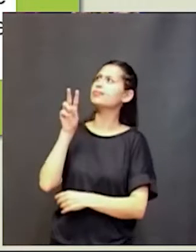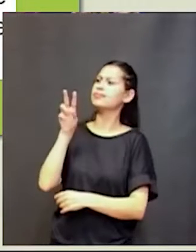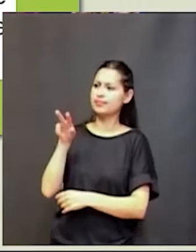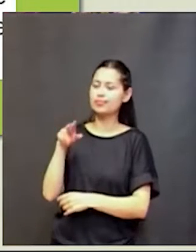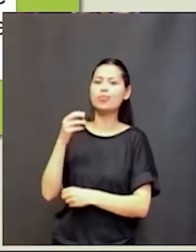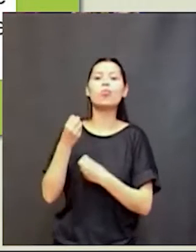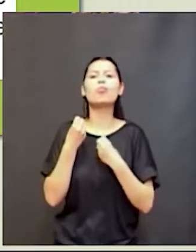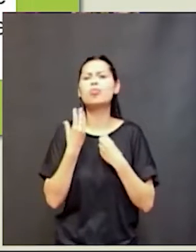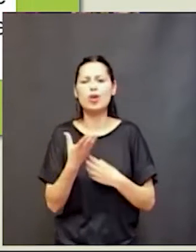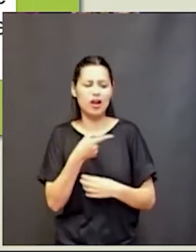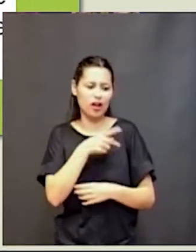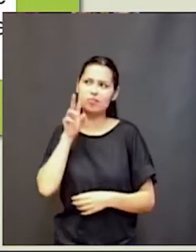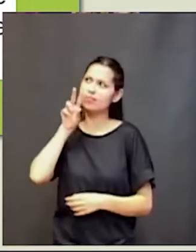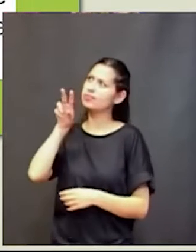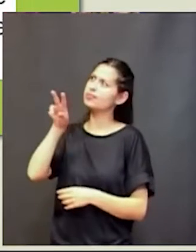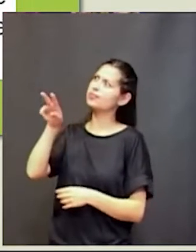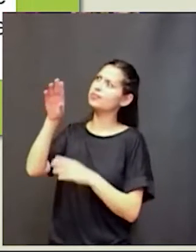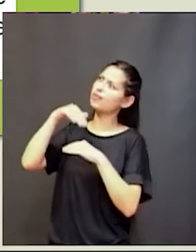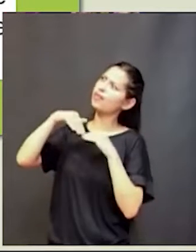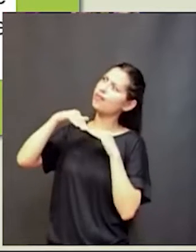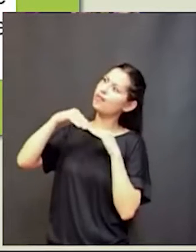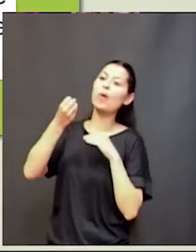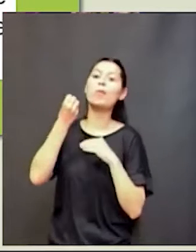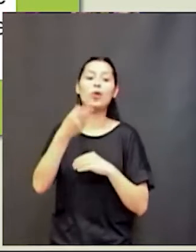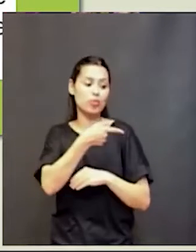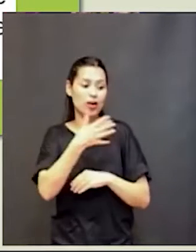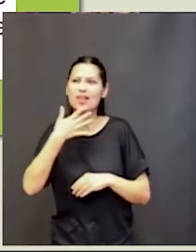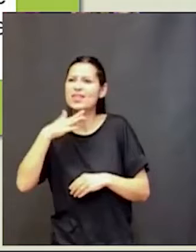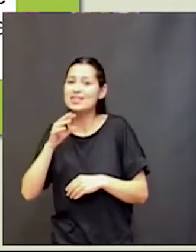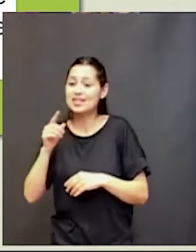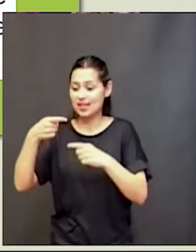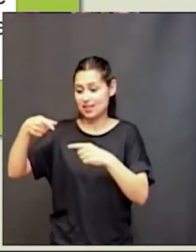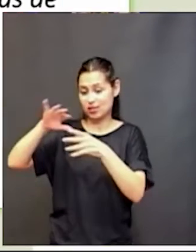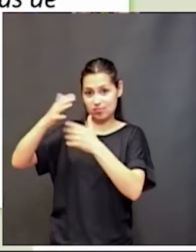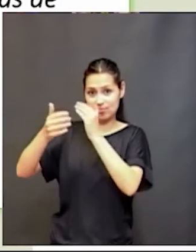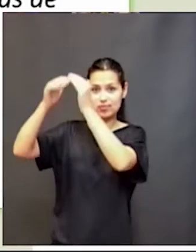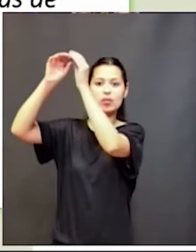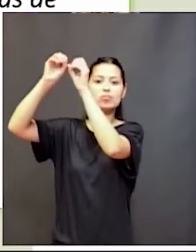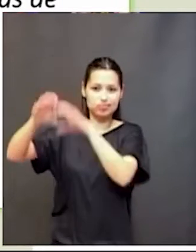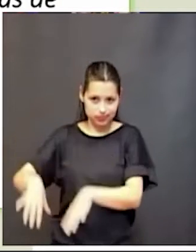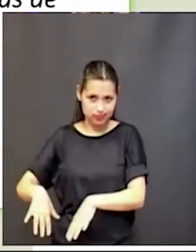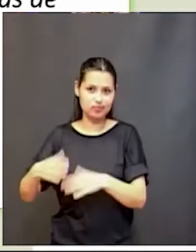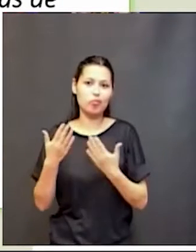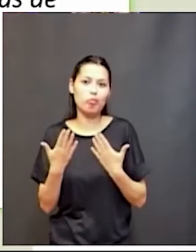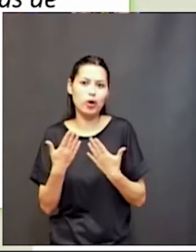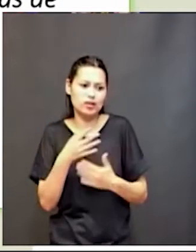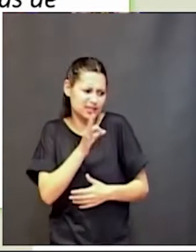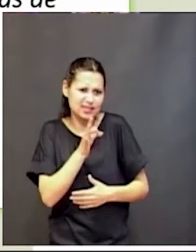realmente entienden que ese objeto está violando las leyes de la física, esto es realmente maravilloso,